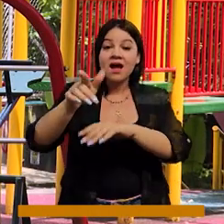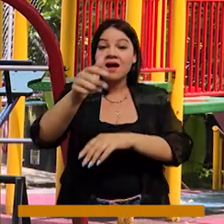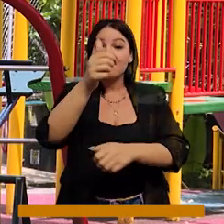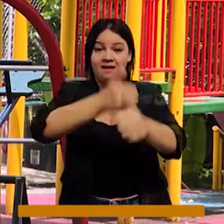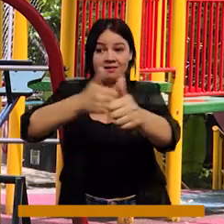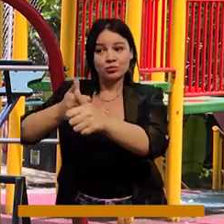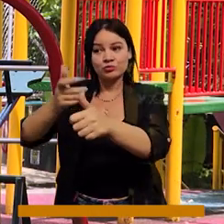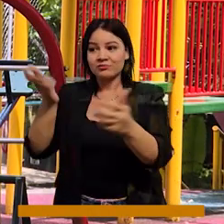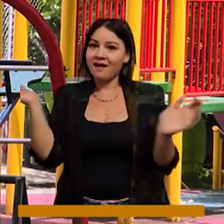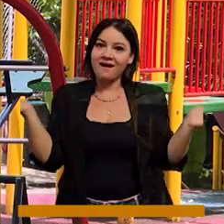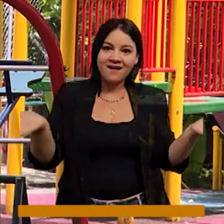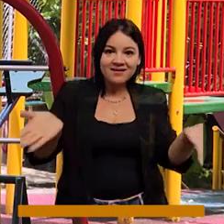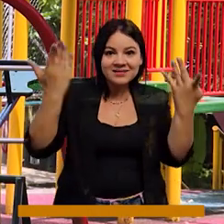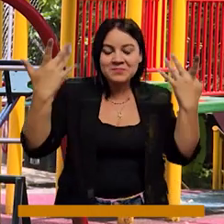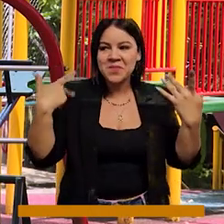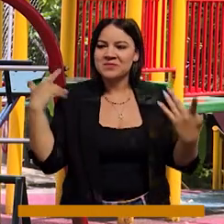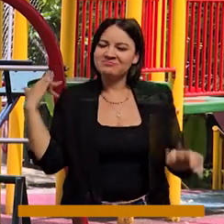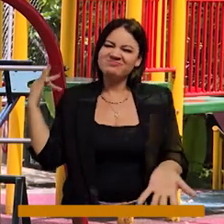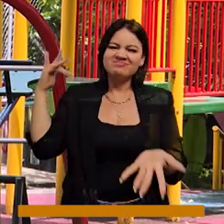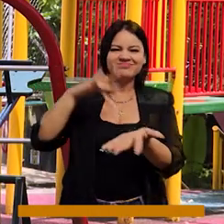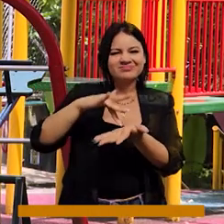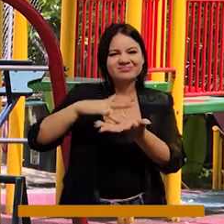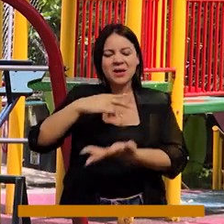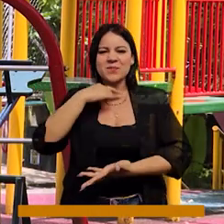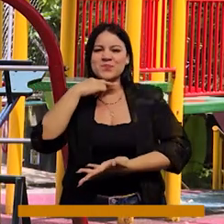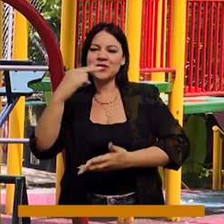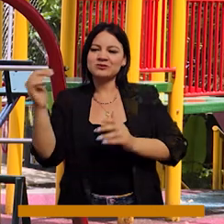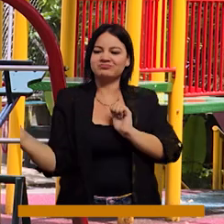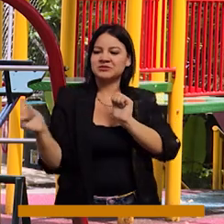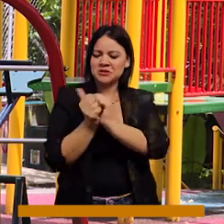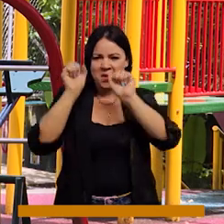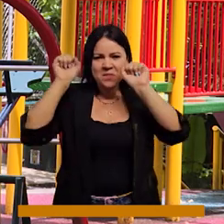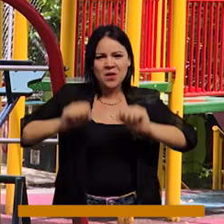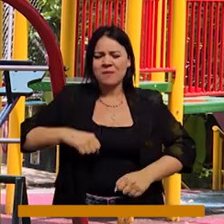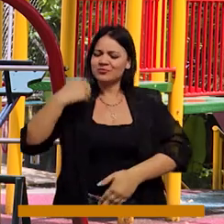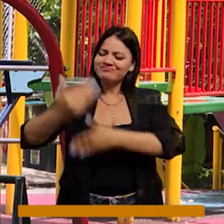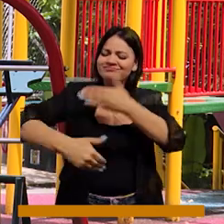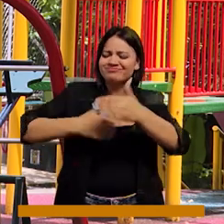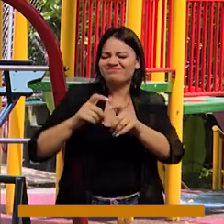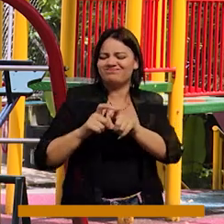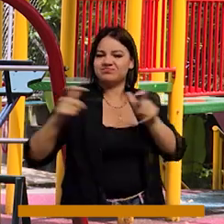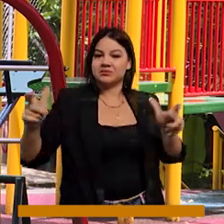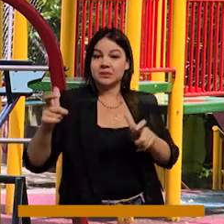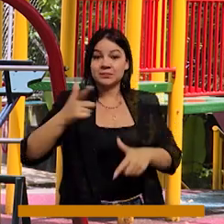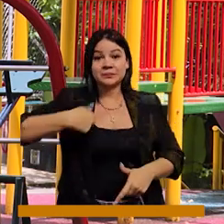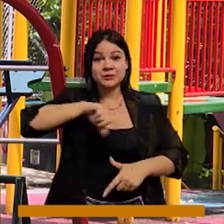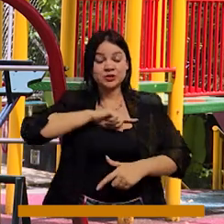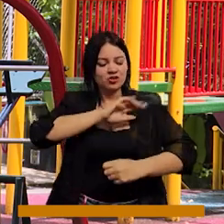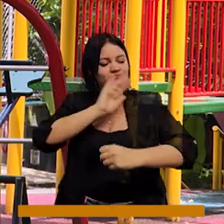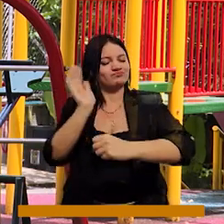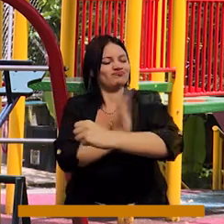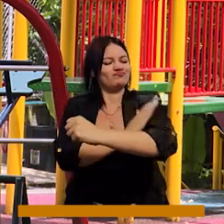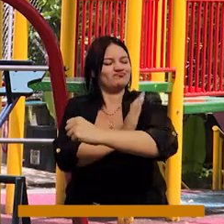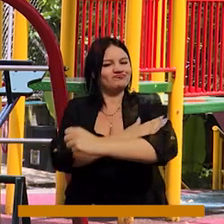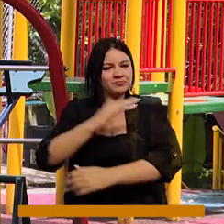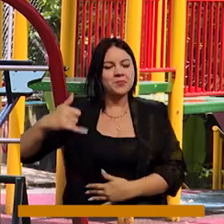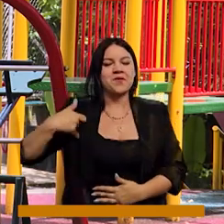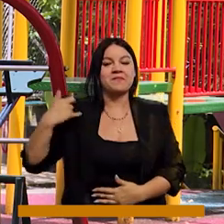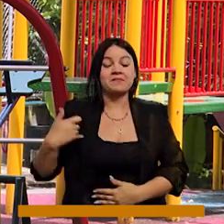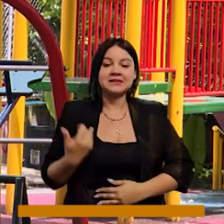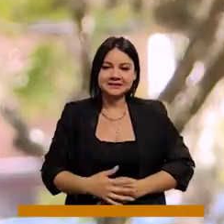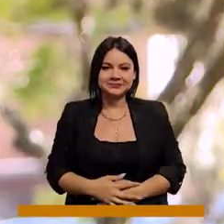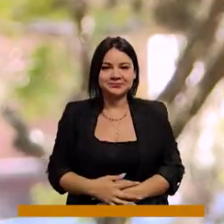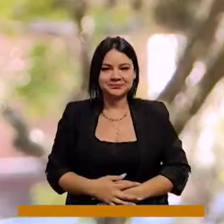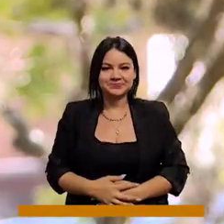territorios salgan al chengaboz y que juntos podamos lograr grandes cosas, porque nosotros tenemos mucho potencial como